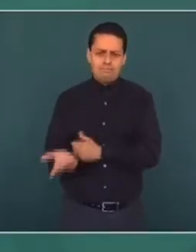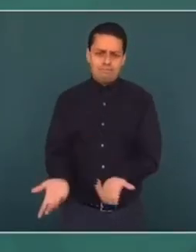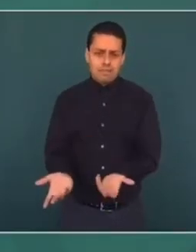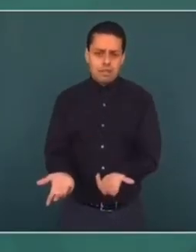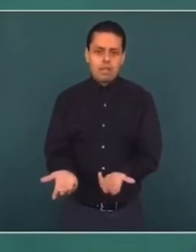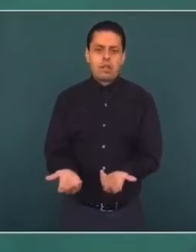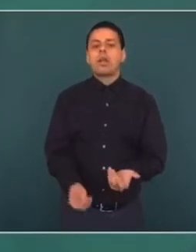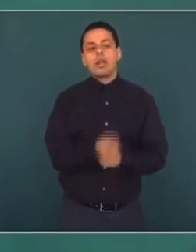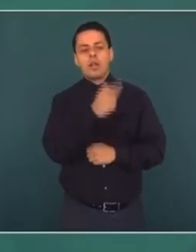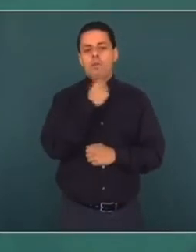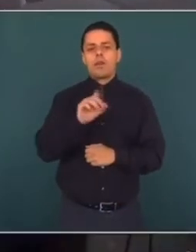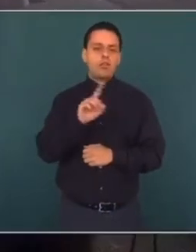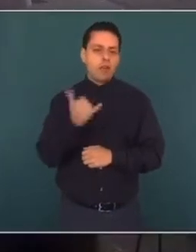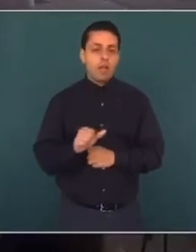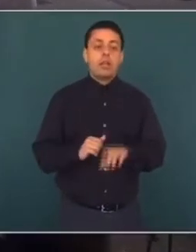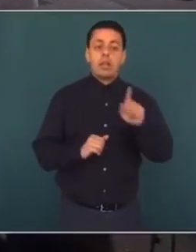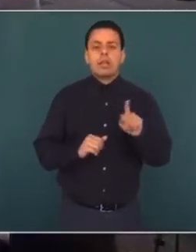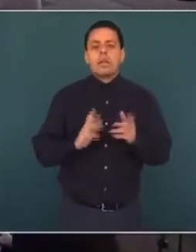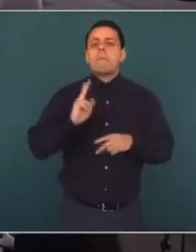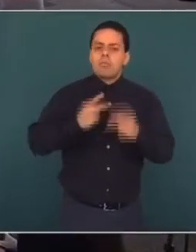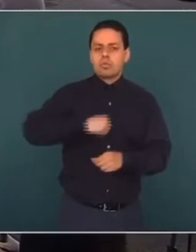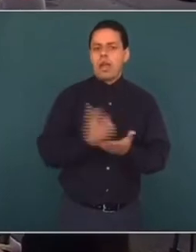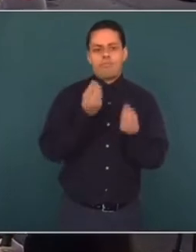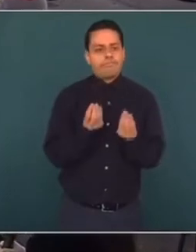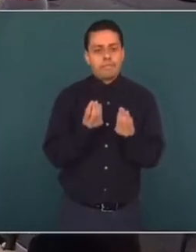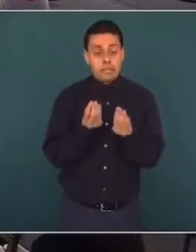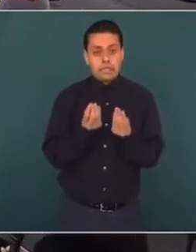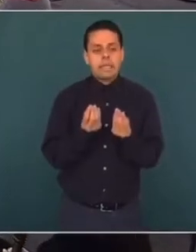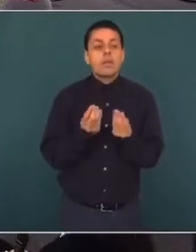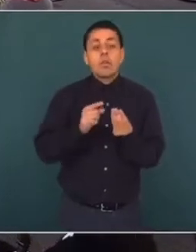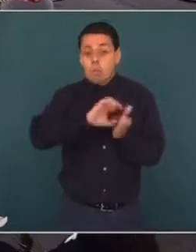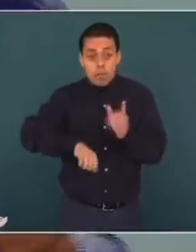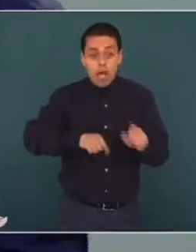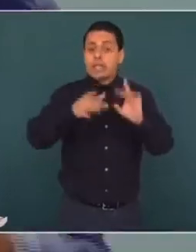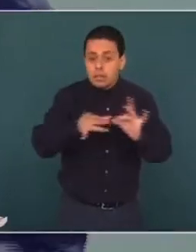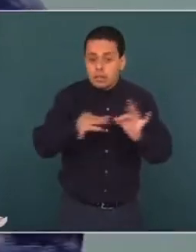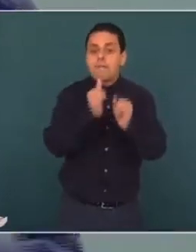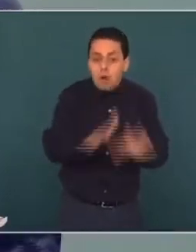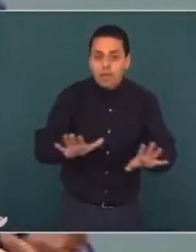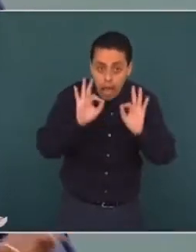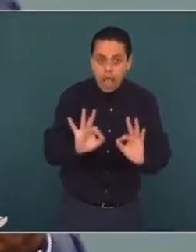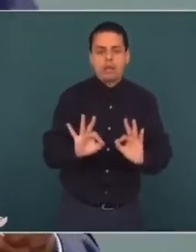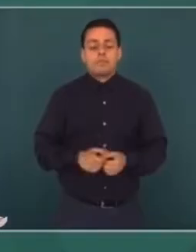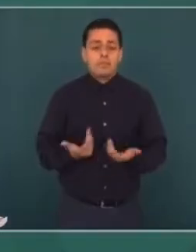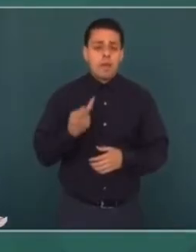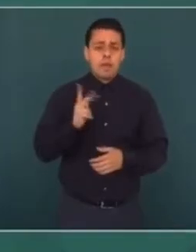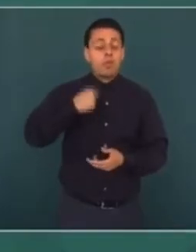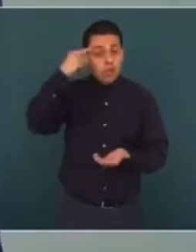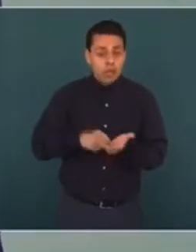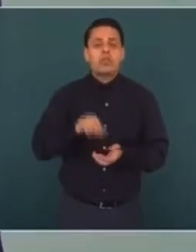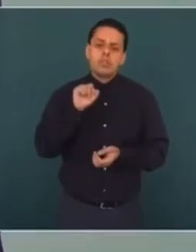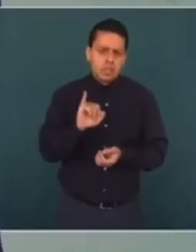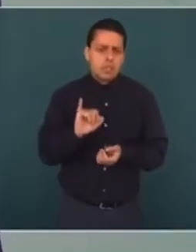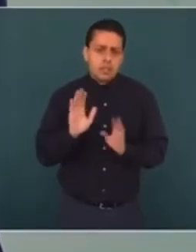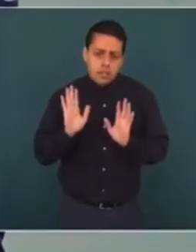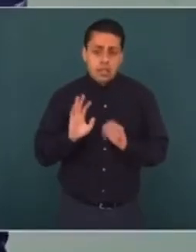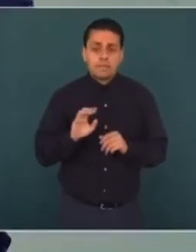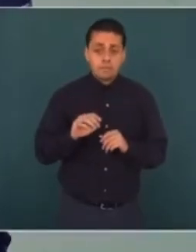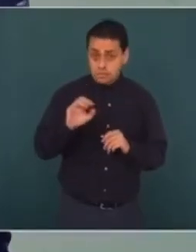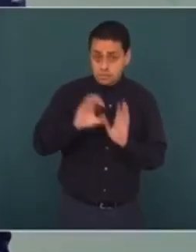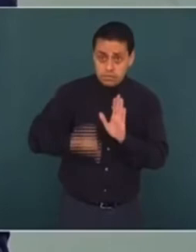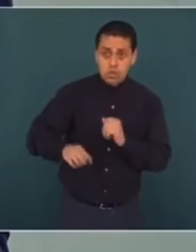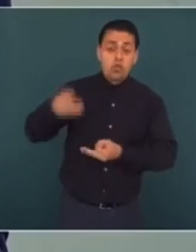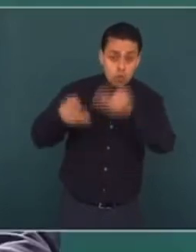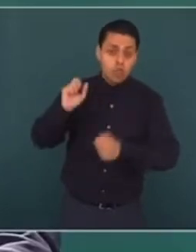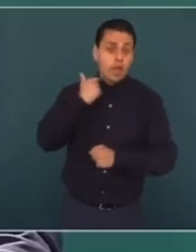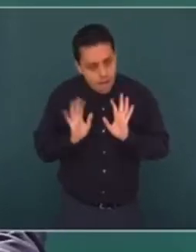señor Lozoya, vamos a agarrar mucho. Si se garantiza el derecho a la información. Creo que sí convendría, si se va a